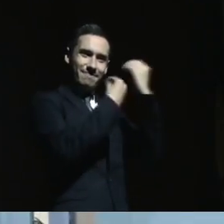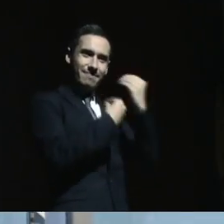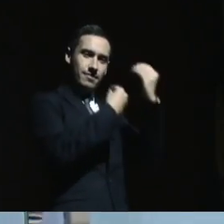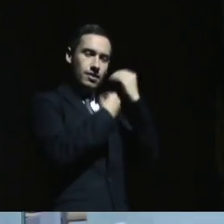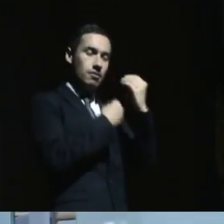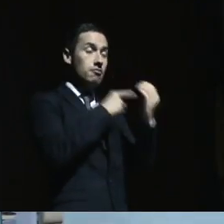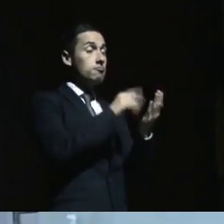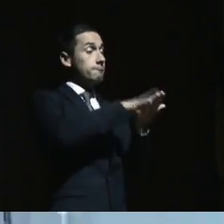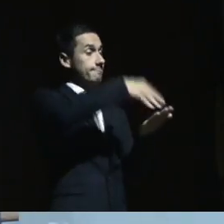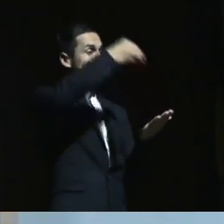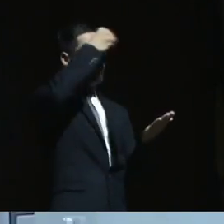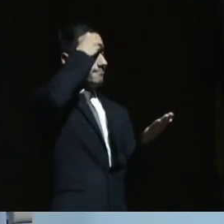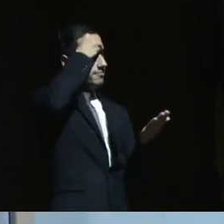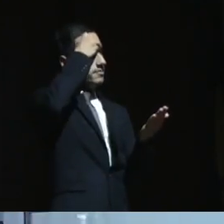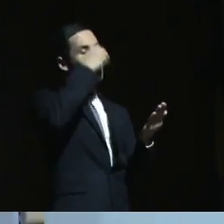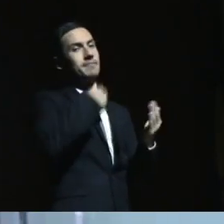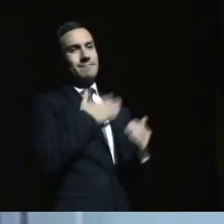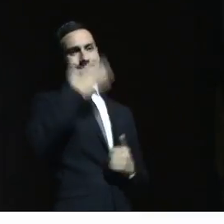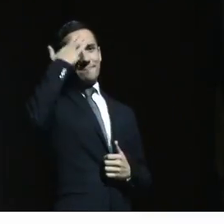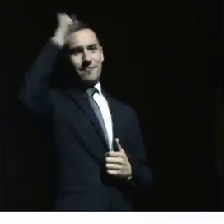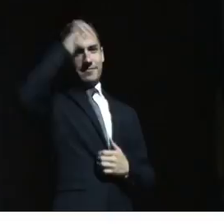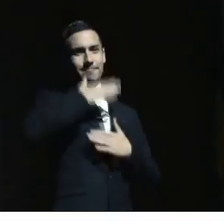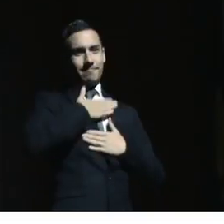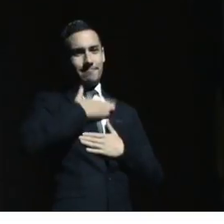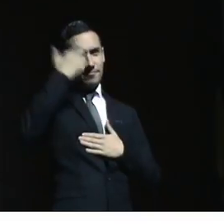capacité en mi profesión.